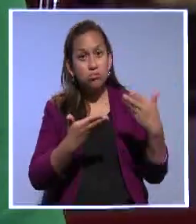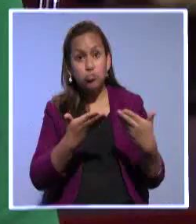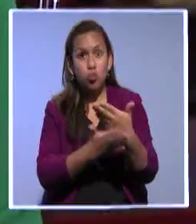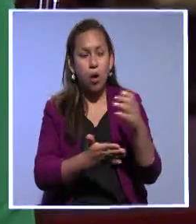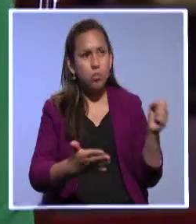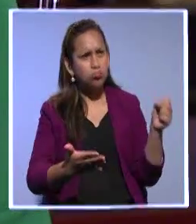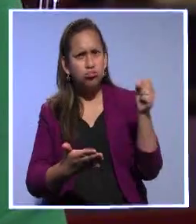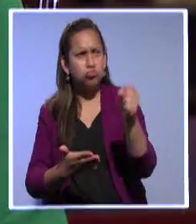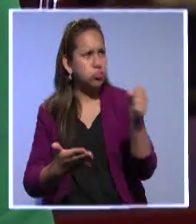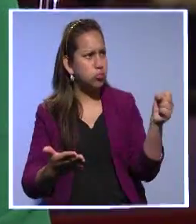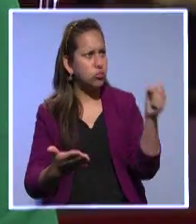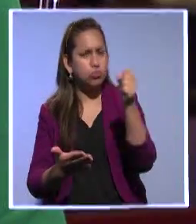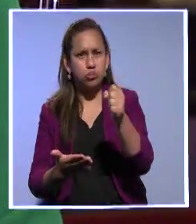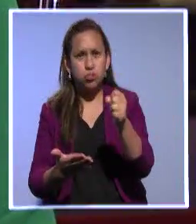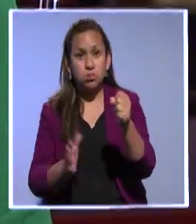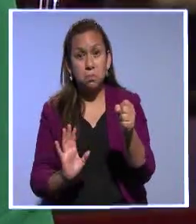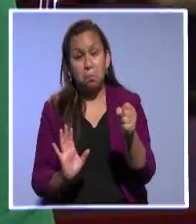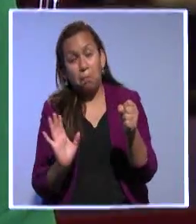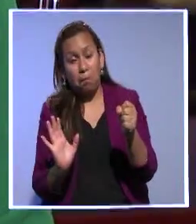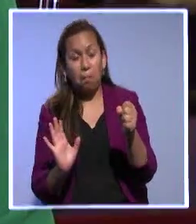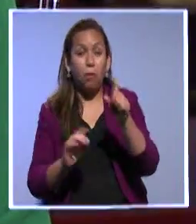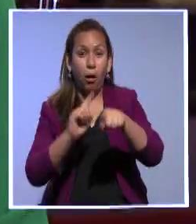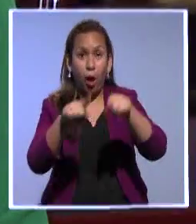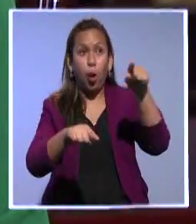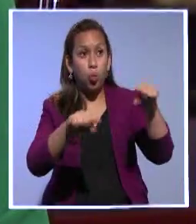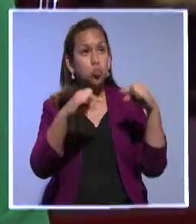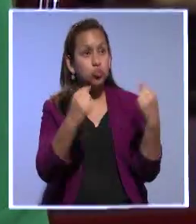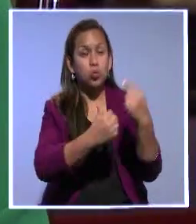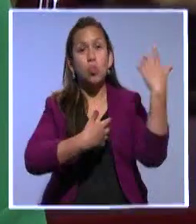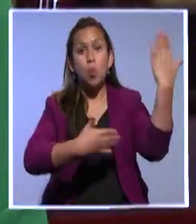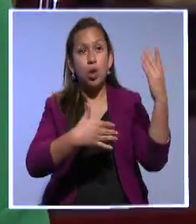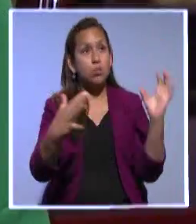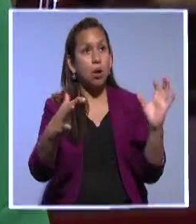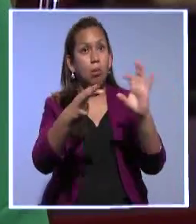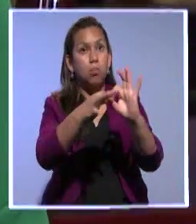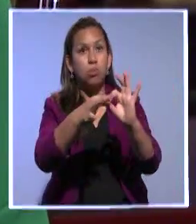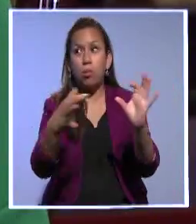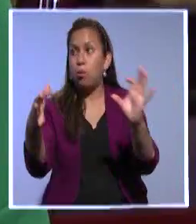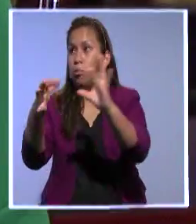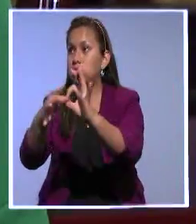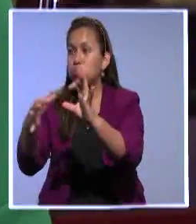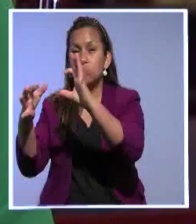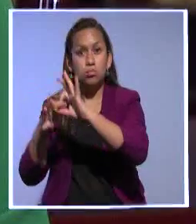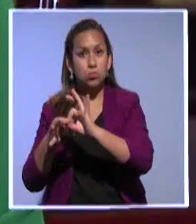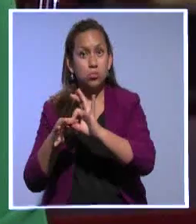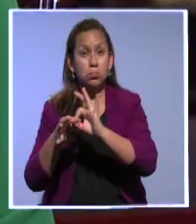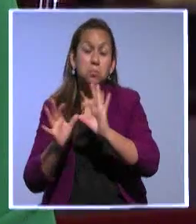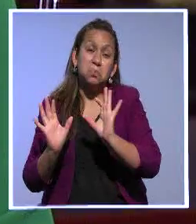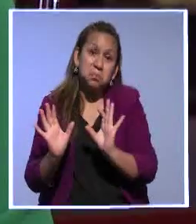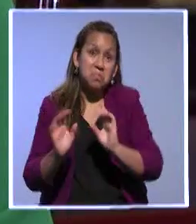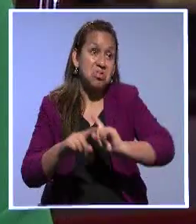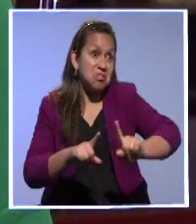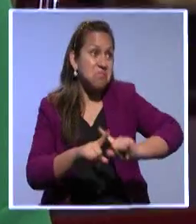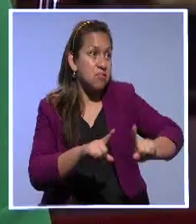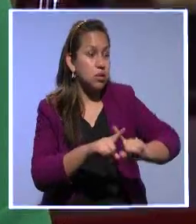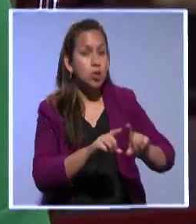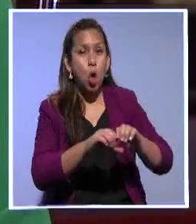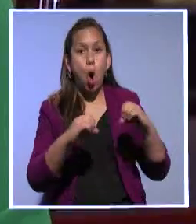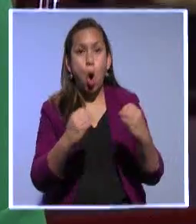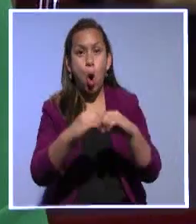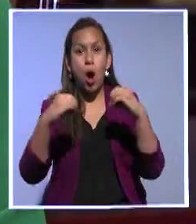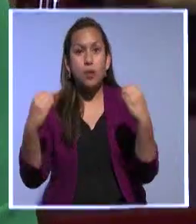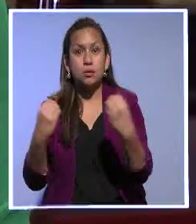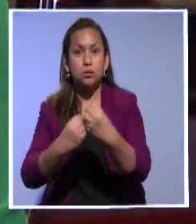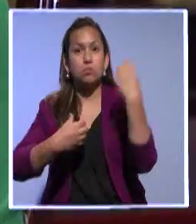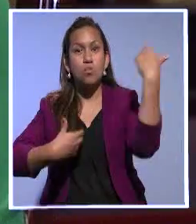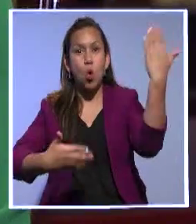horas, con las recientes alianzas y apoyos que se han podido evidenciar al interior de las distintas organizaciones políticas. Hay